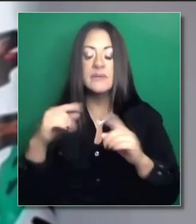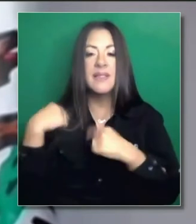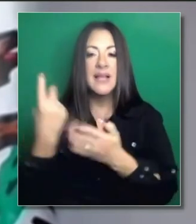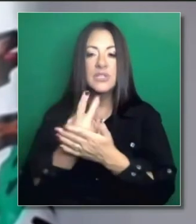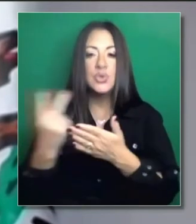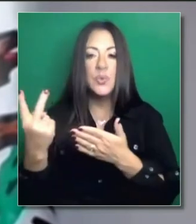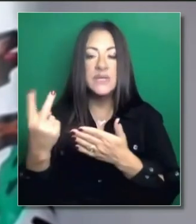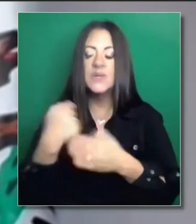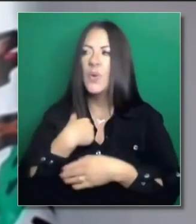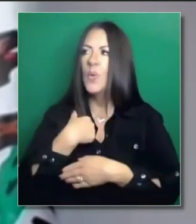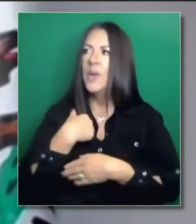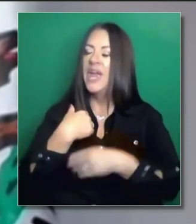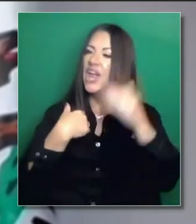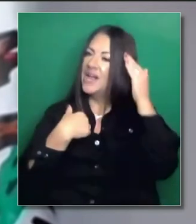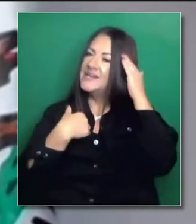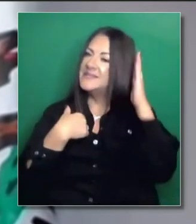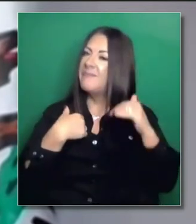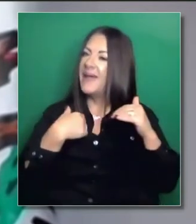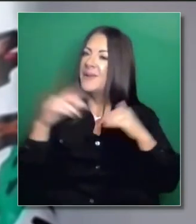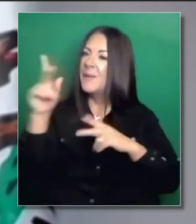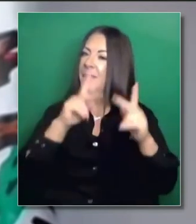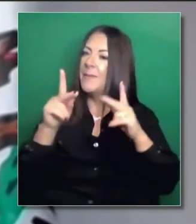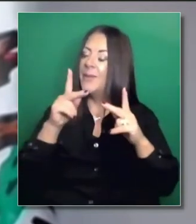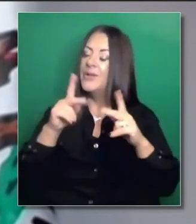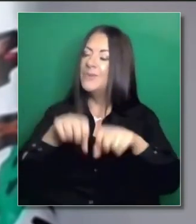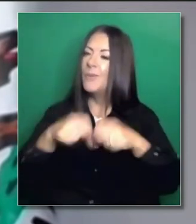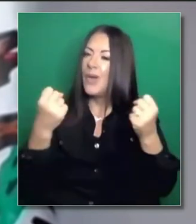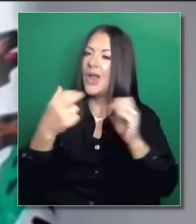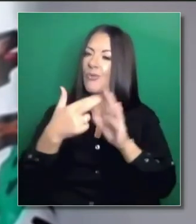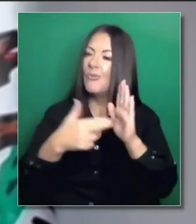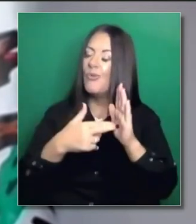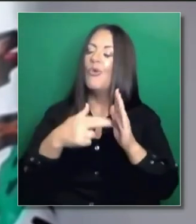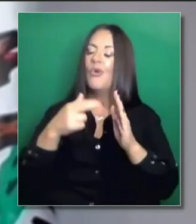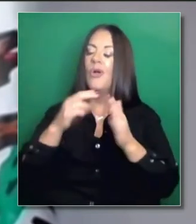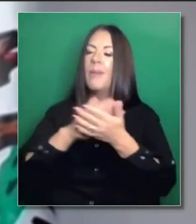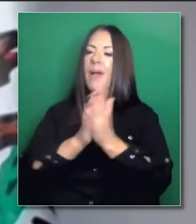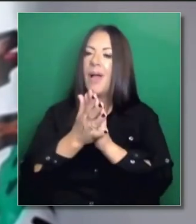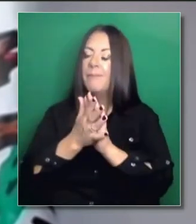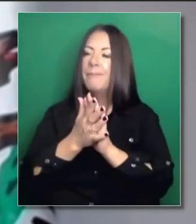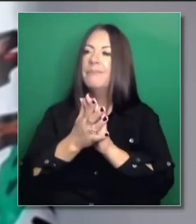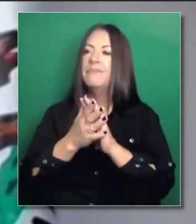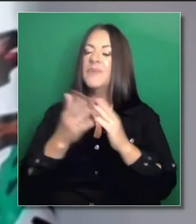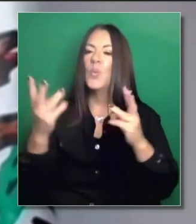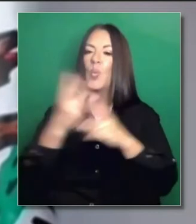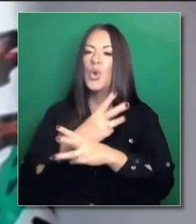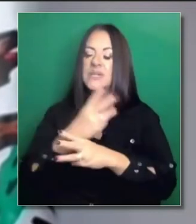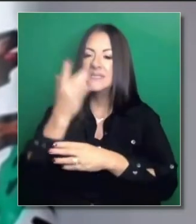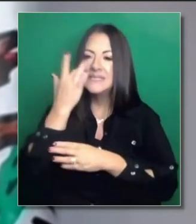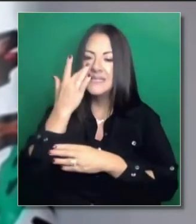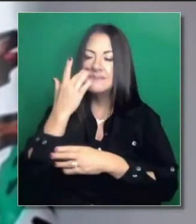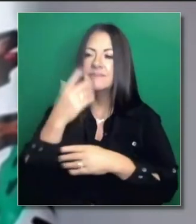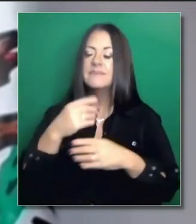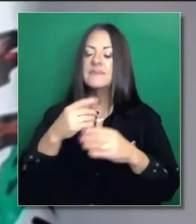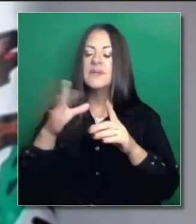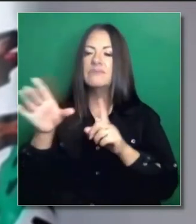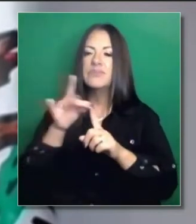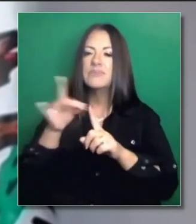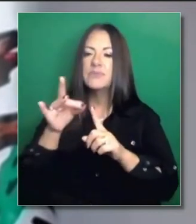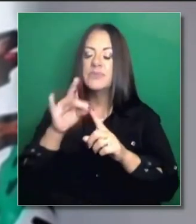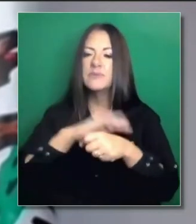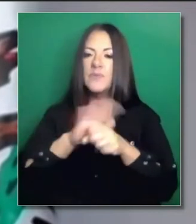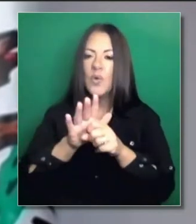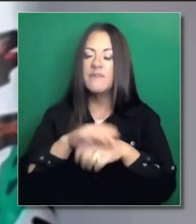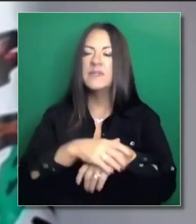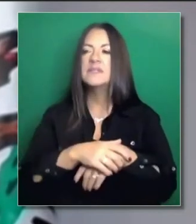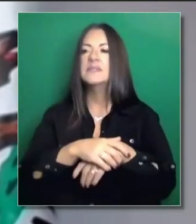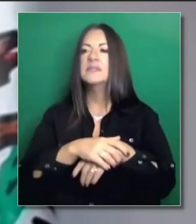transmisión. Esto ha sucedido en las últimas dos semanas. Sabíamos que los esfuerzos colectivamente, no solamente nuestros, sino que a nivel